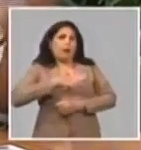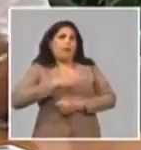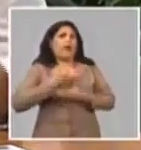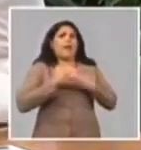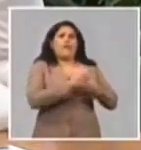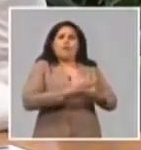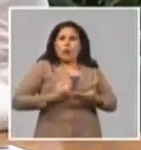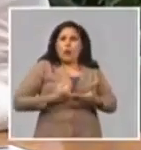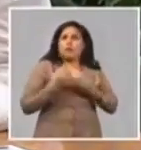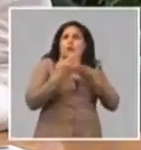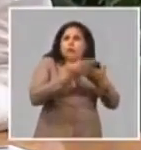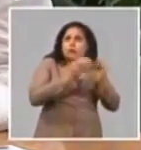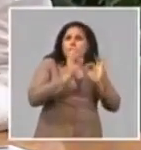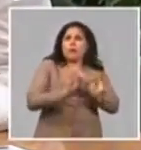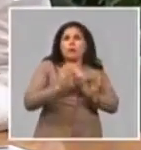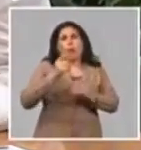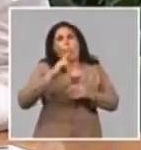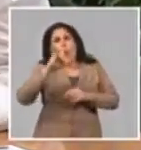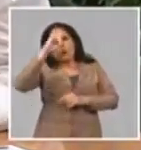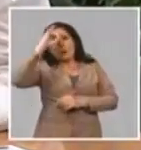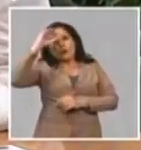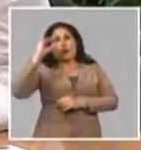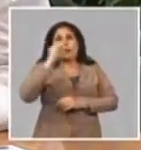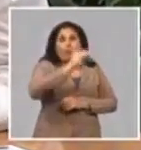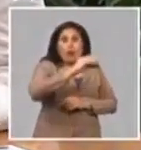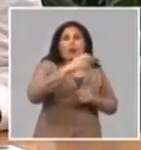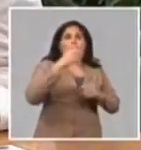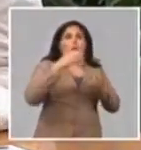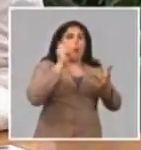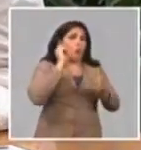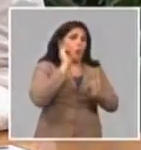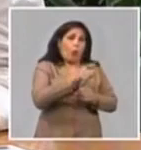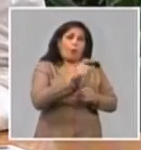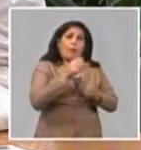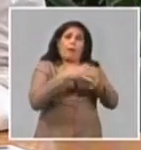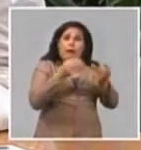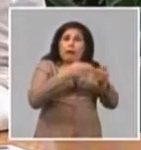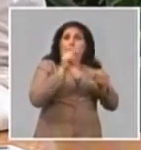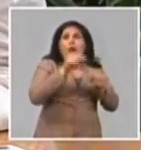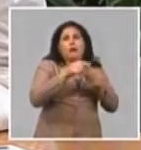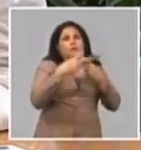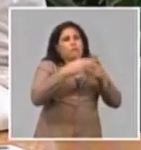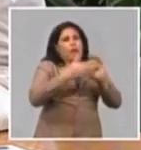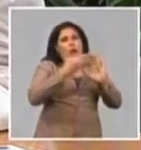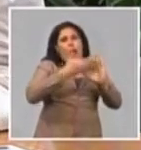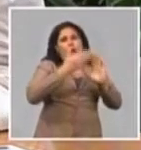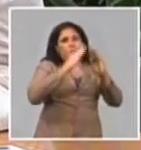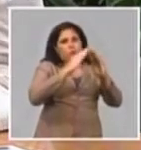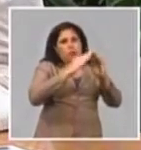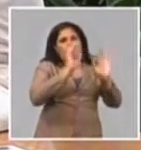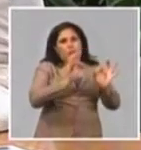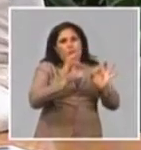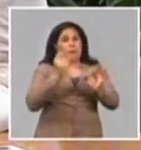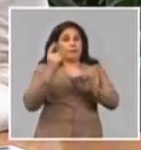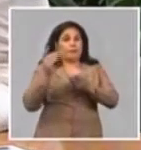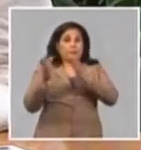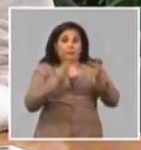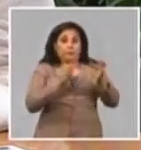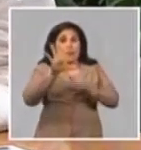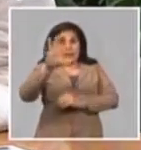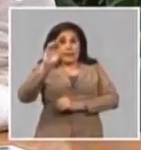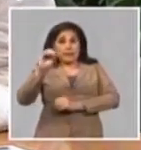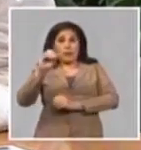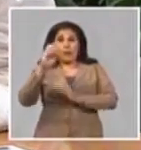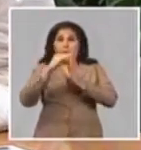por los financiamientos y en diferentes acciones. Ya en lo que va de este año, se ha aprobado 50